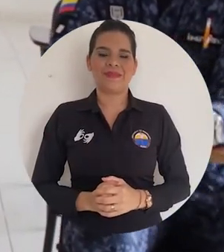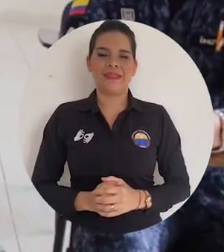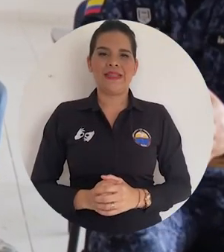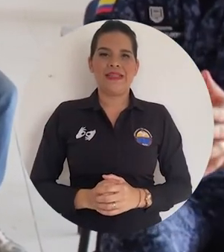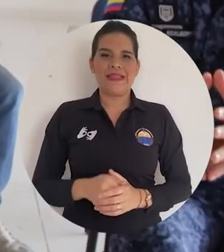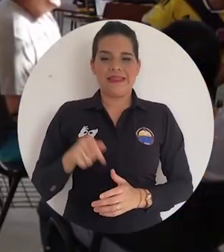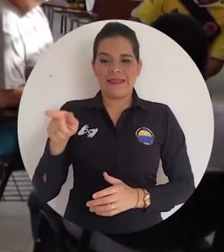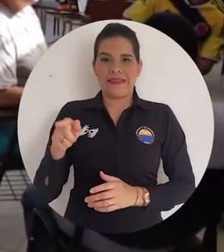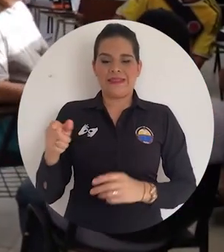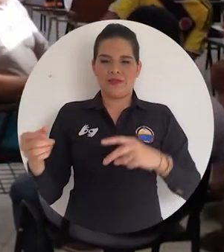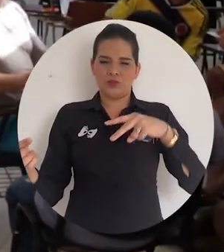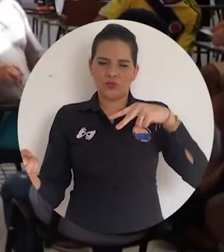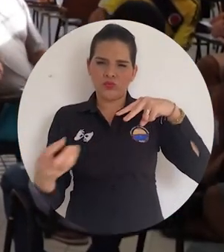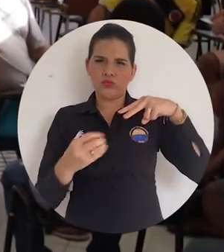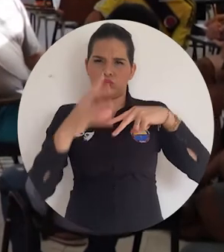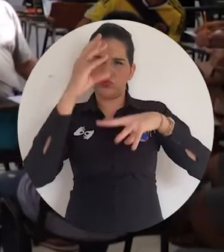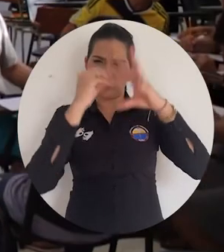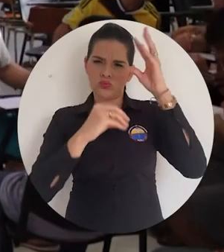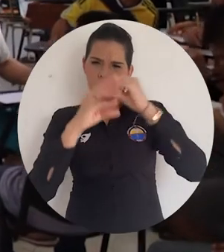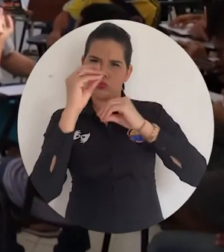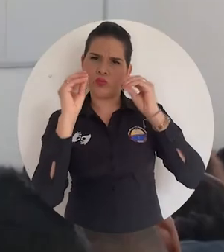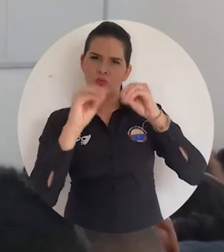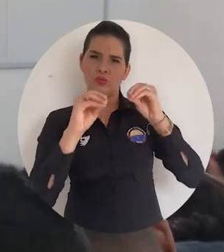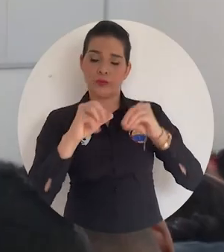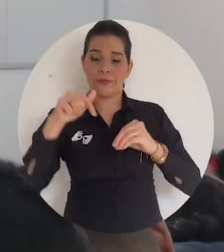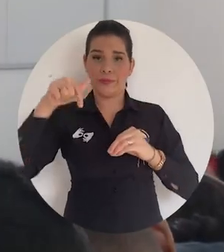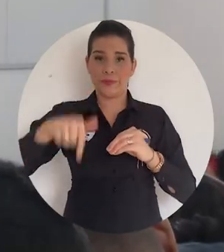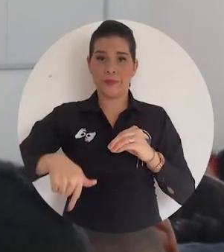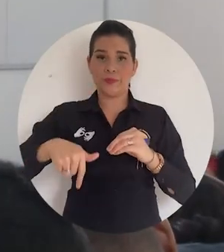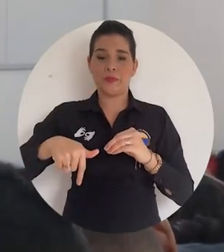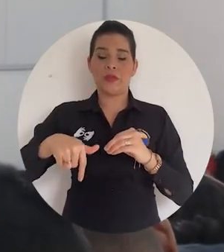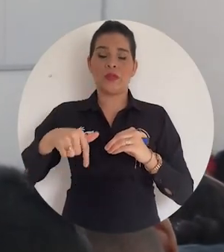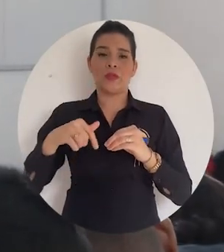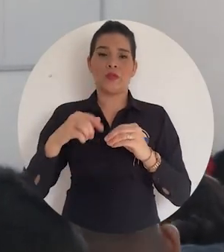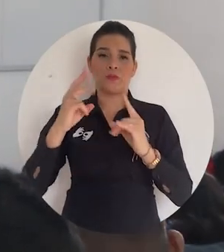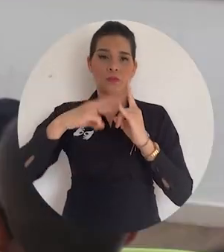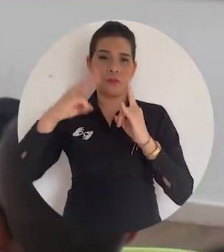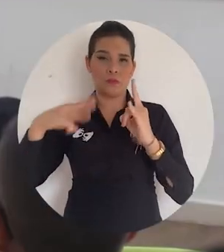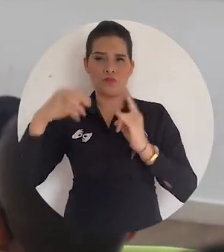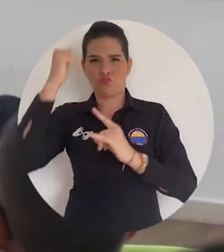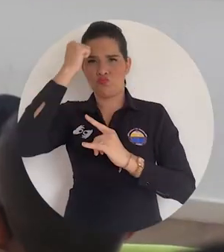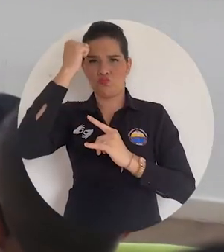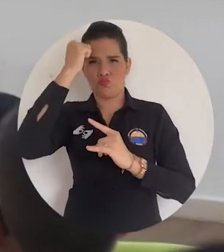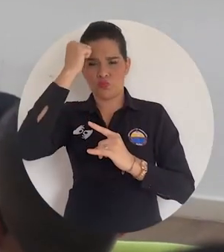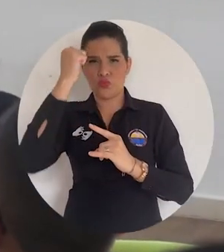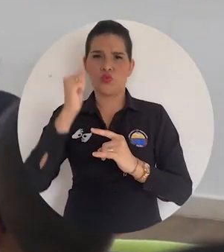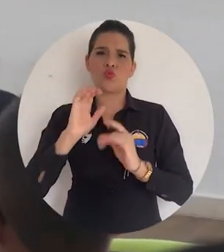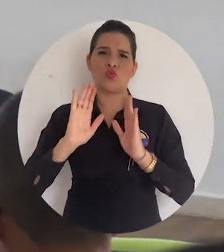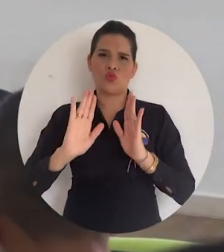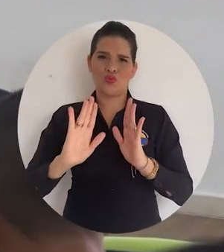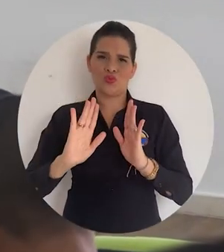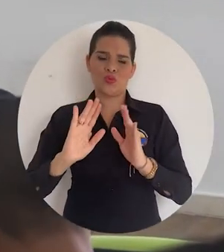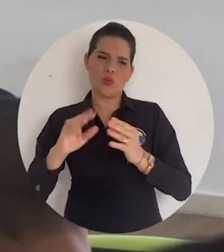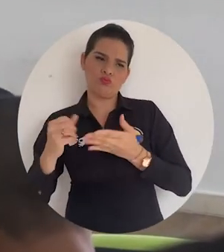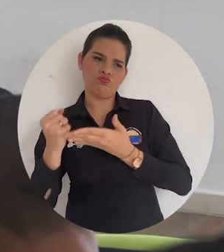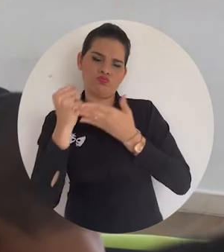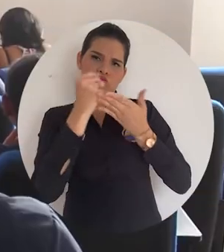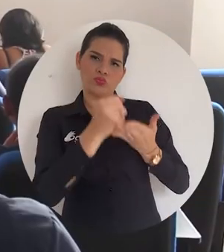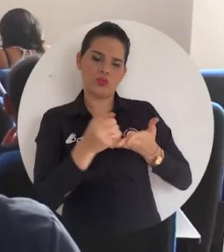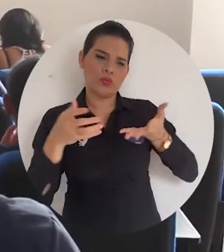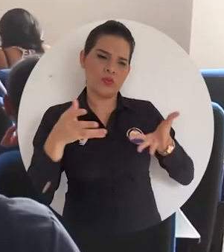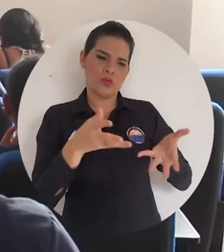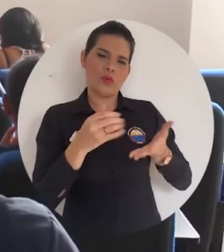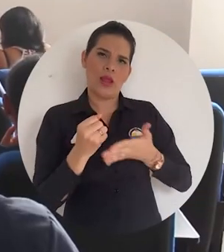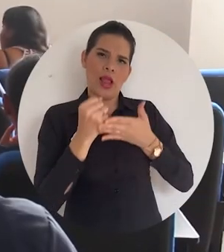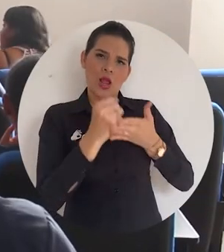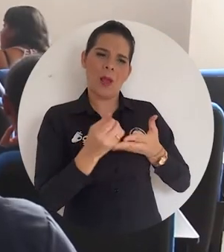iniciativa de Educación y Formación Vocacional, docentes del Centro para la Regionalización de la Educación y las Oportunidades de Unimagdalena proporcionan